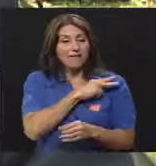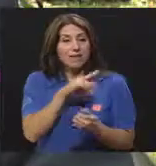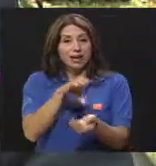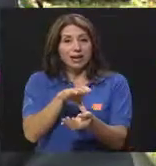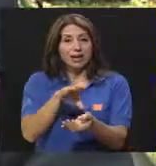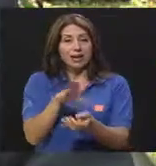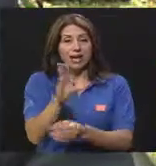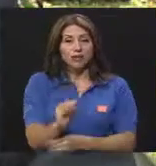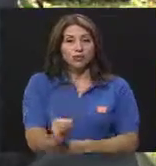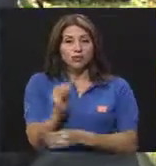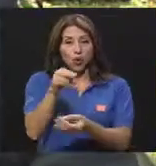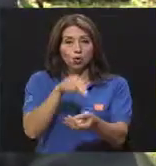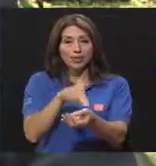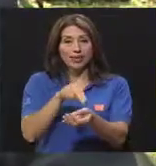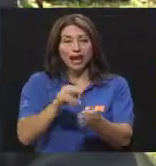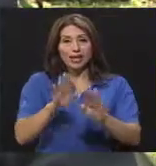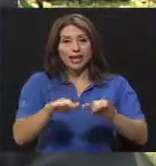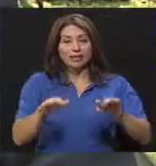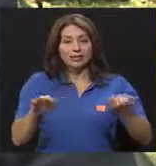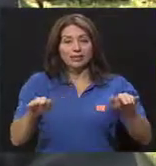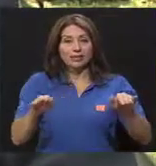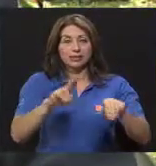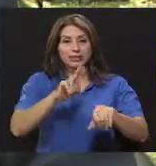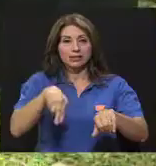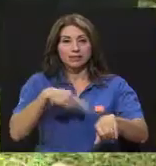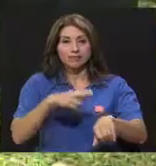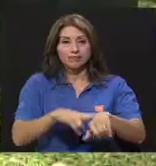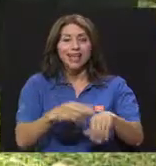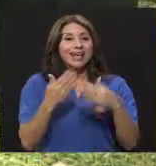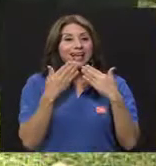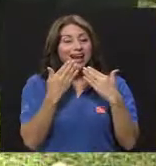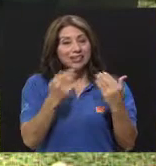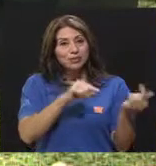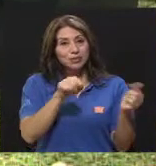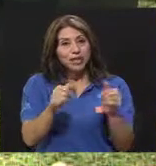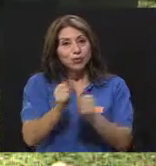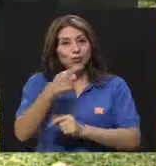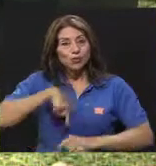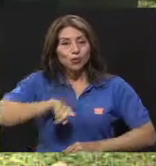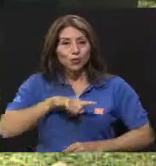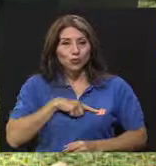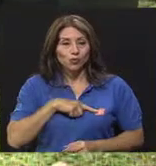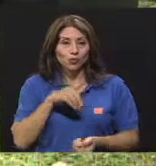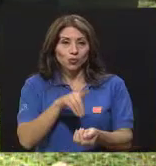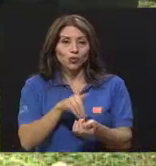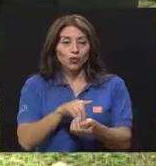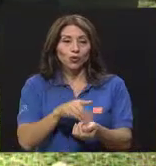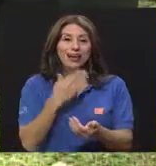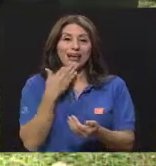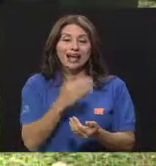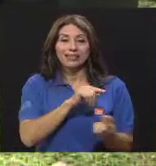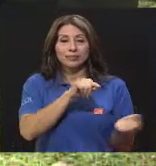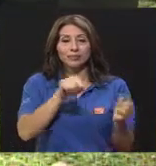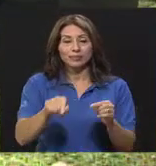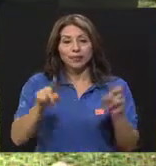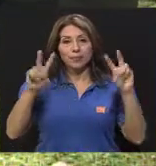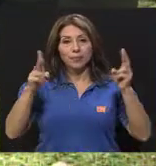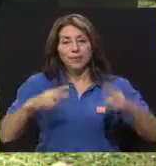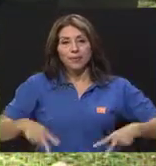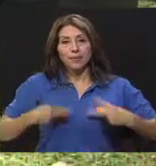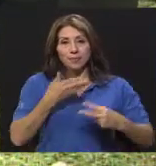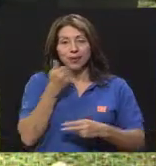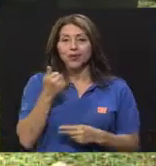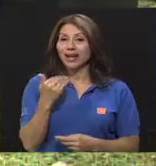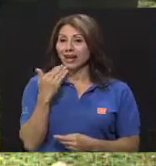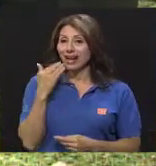clínica de adolescentes del Hospital Nacional de Niños. Gracias por estar con nosotros, doctor. Gracias por acompañarnos a Vivir Mejor. Muchas